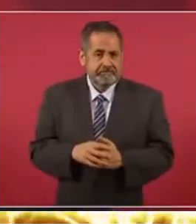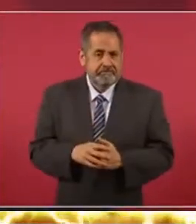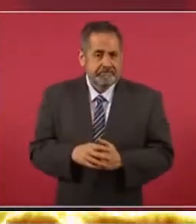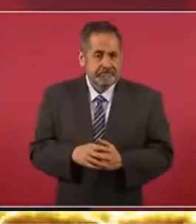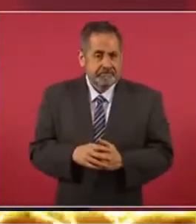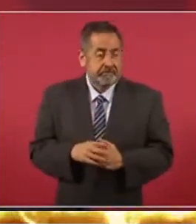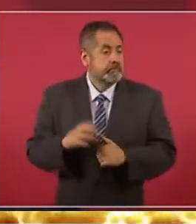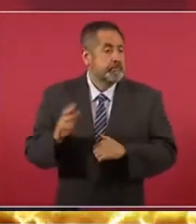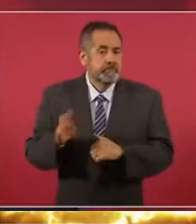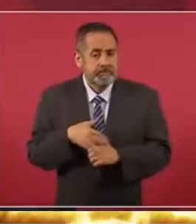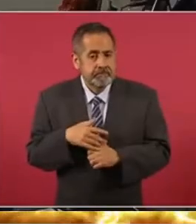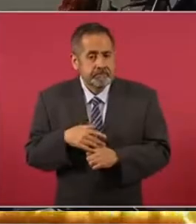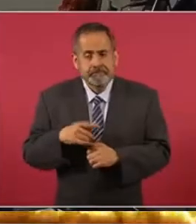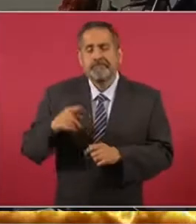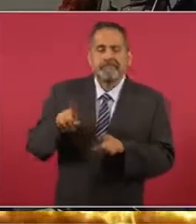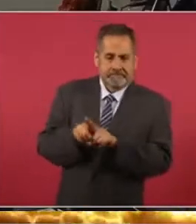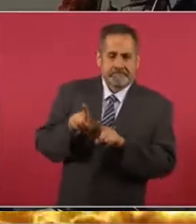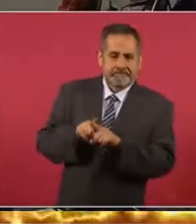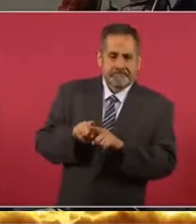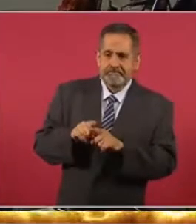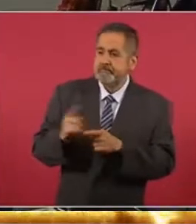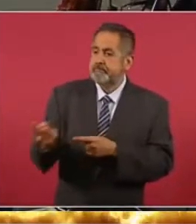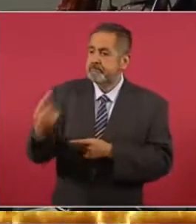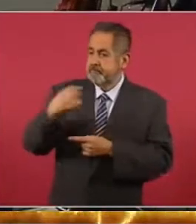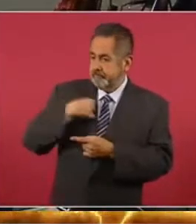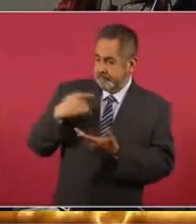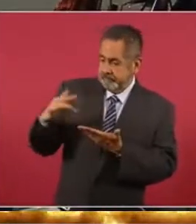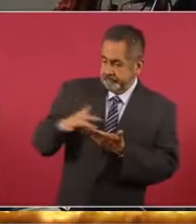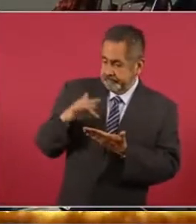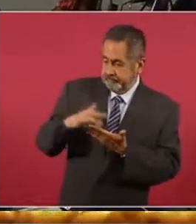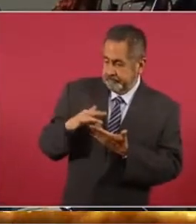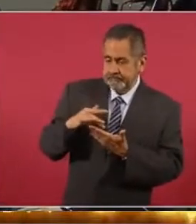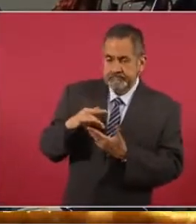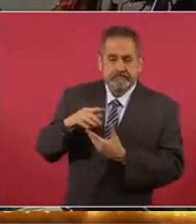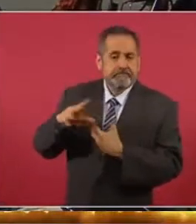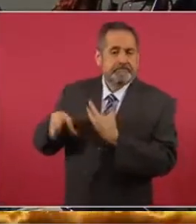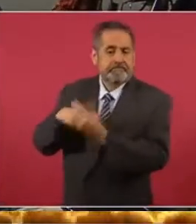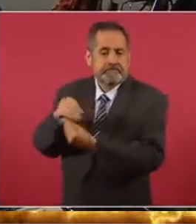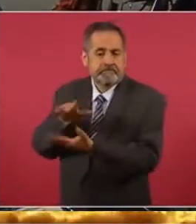porque nosotros apoyamos al pueblo.